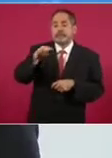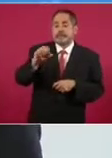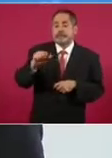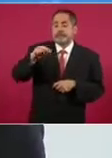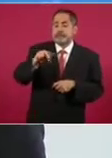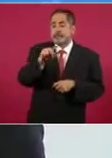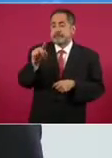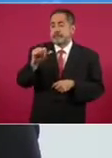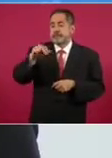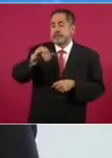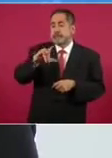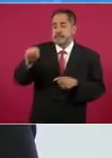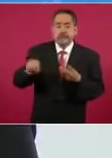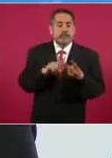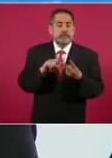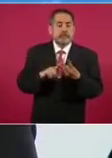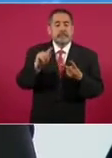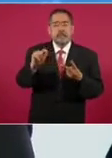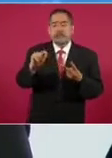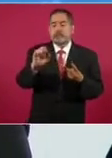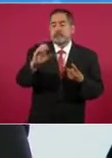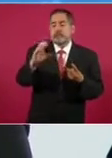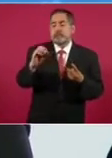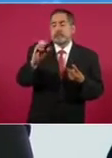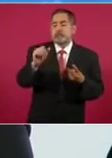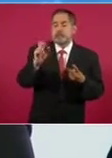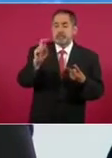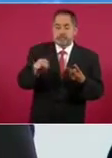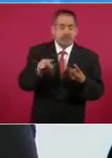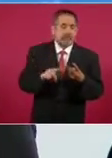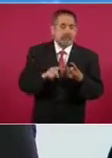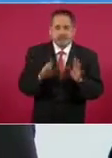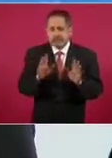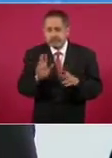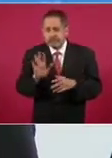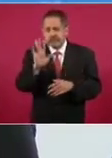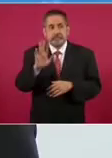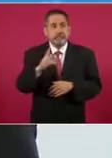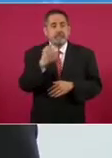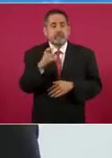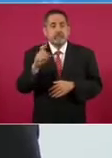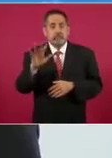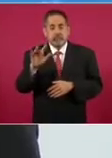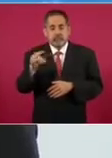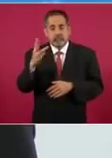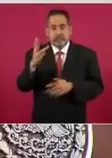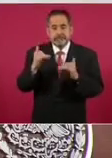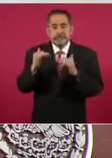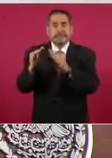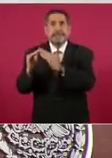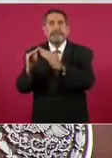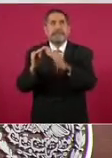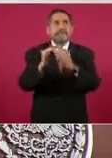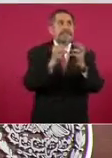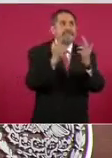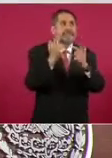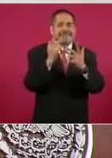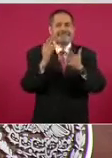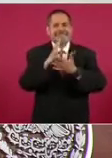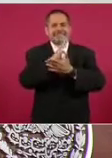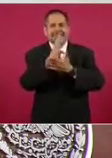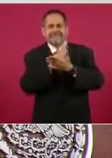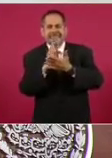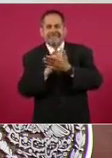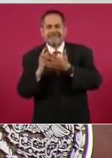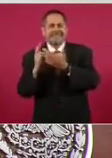Tecomán y se estima aproximadamente 153 viviendas afectadas por daños estructurales y